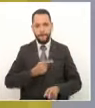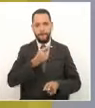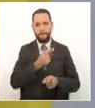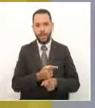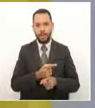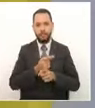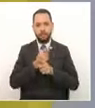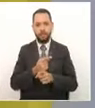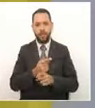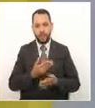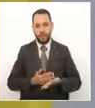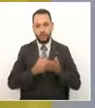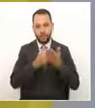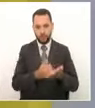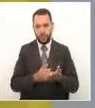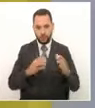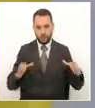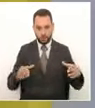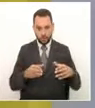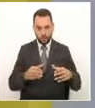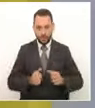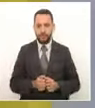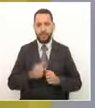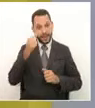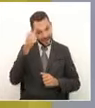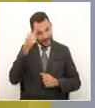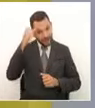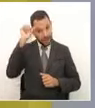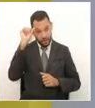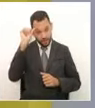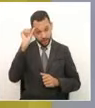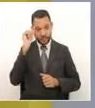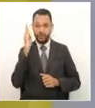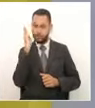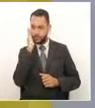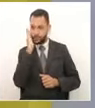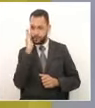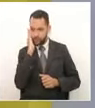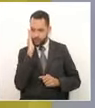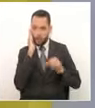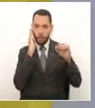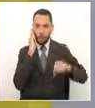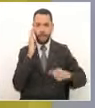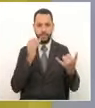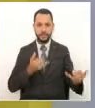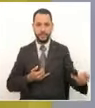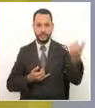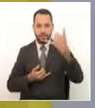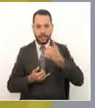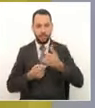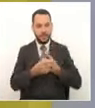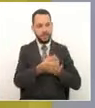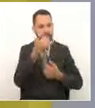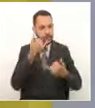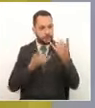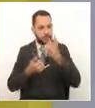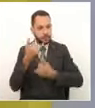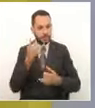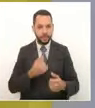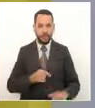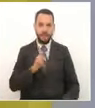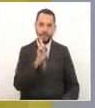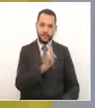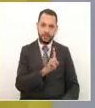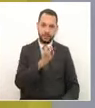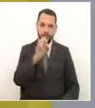de la comunidad. Recuerden, desde cualquier celular, usted se puede comunicar con la línea amiga marcando el 106